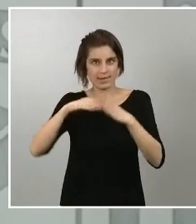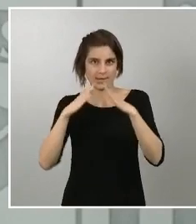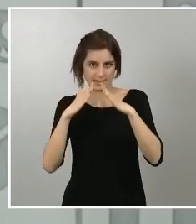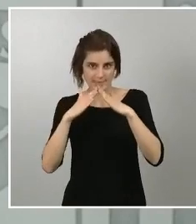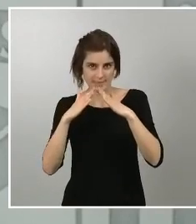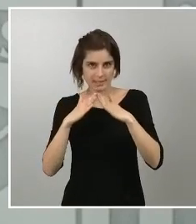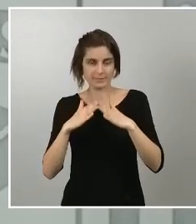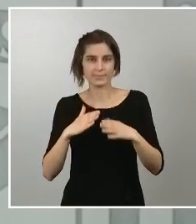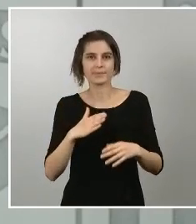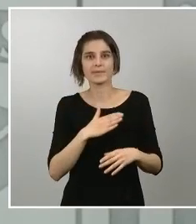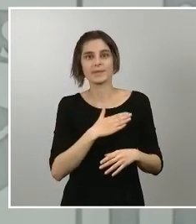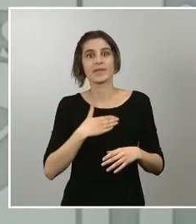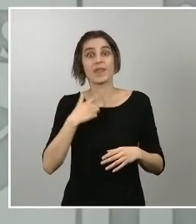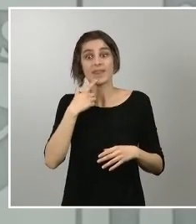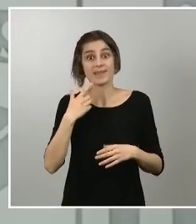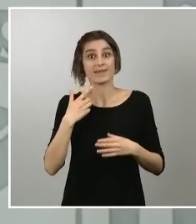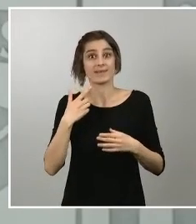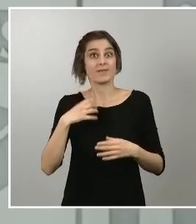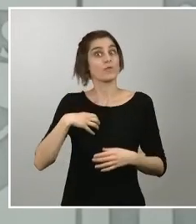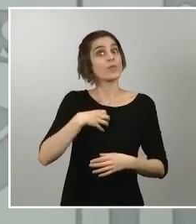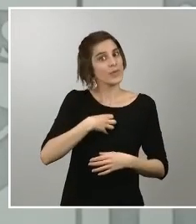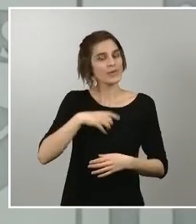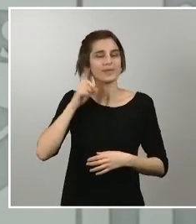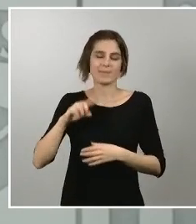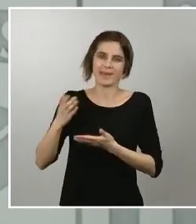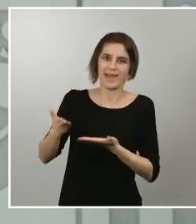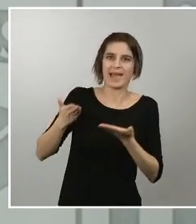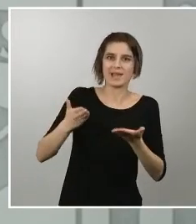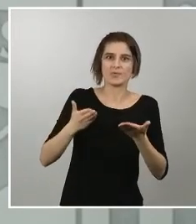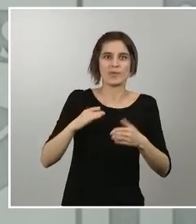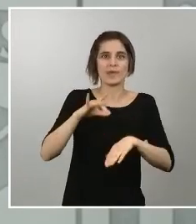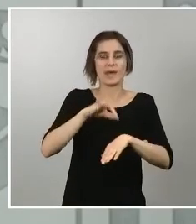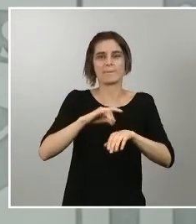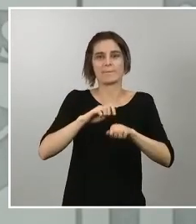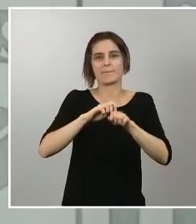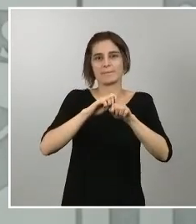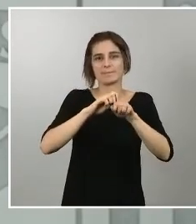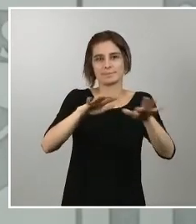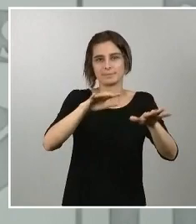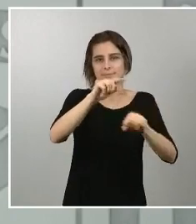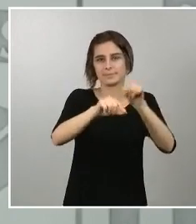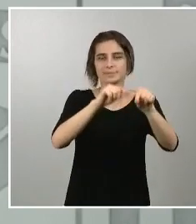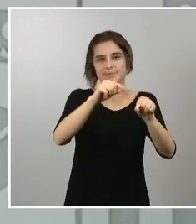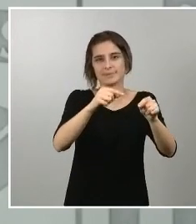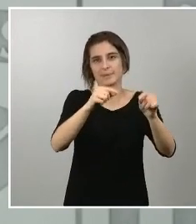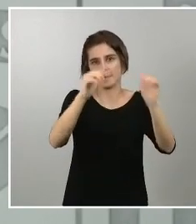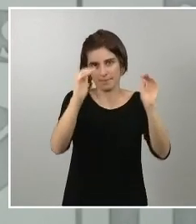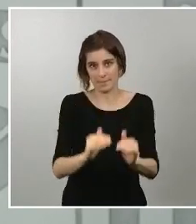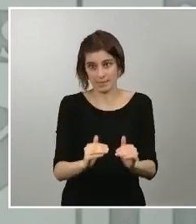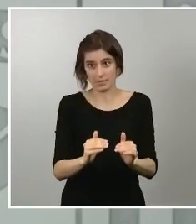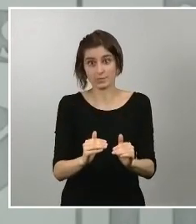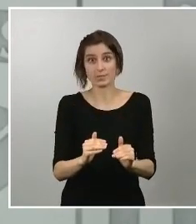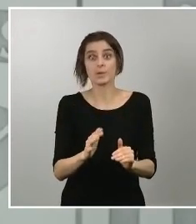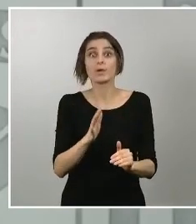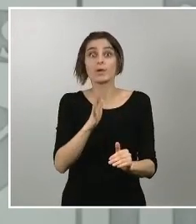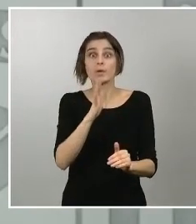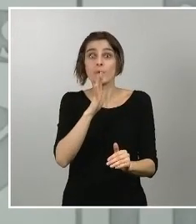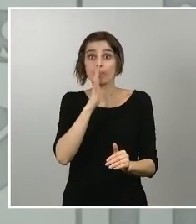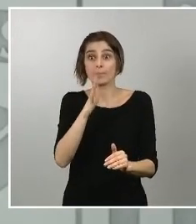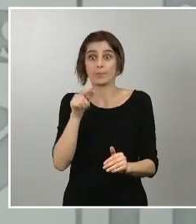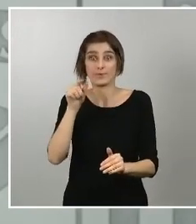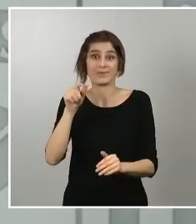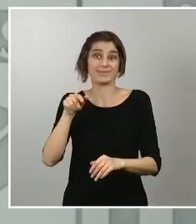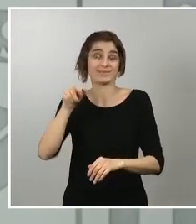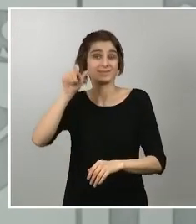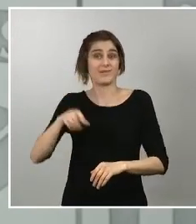contribuyeran a reducir la transmisibilidad del virus sobre todo porque pueden estar en contacto con muchas personas a la vez y por tanto